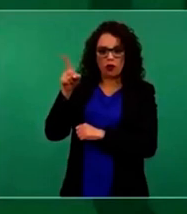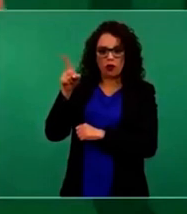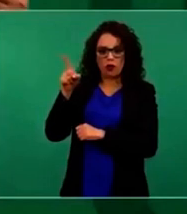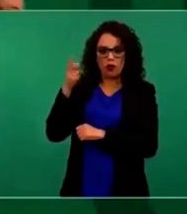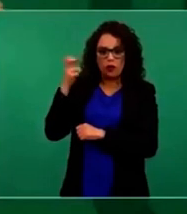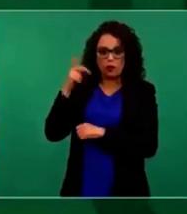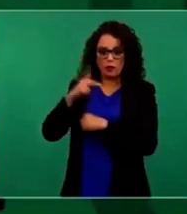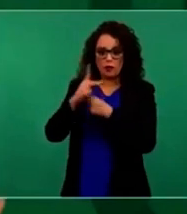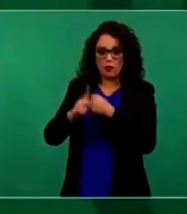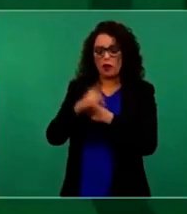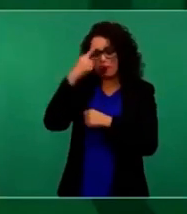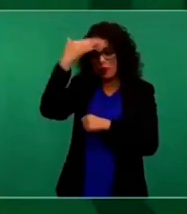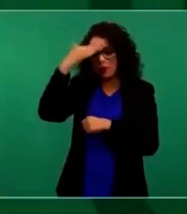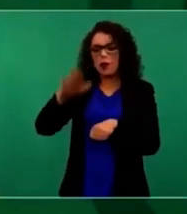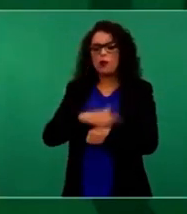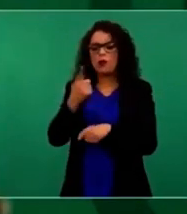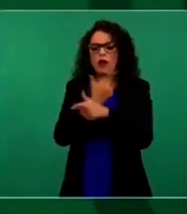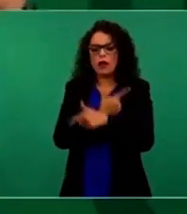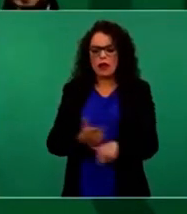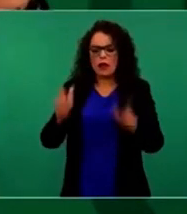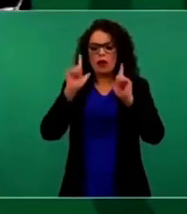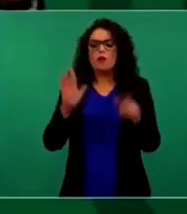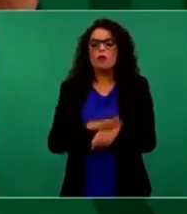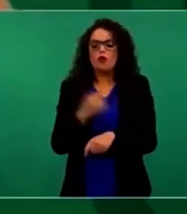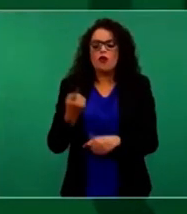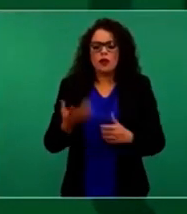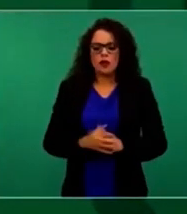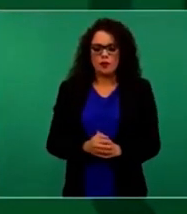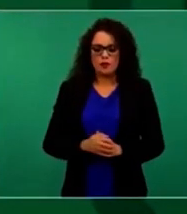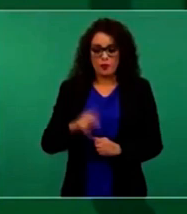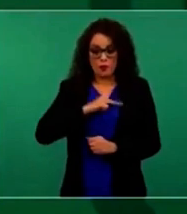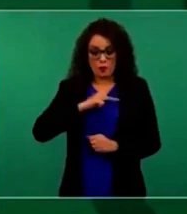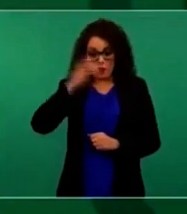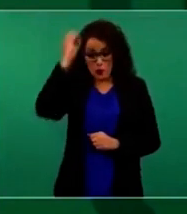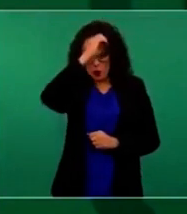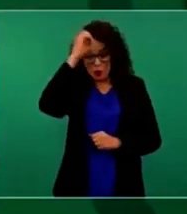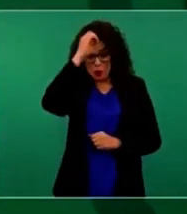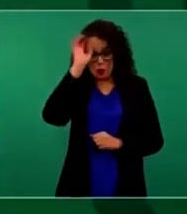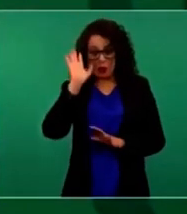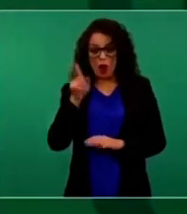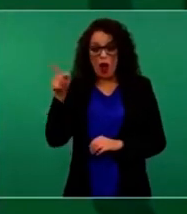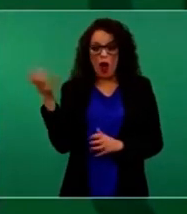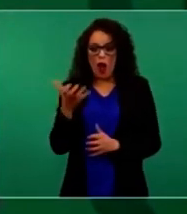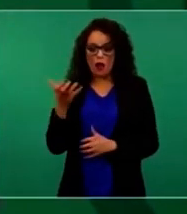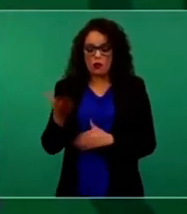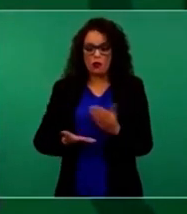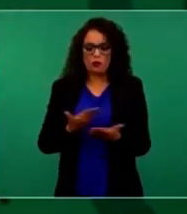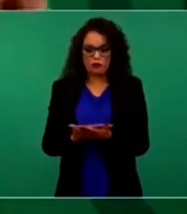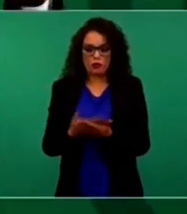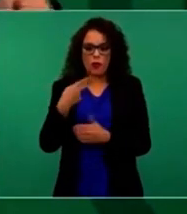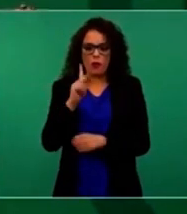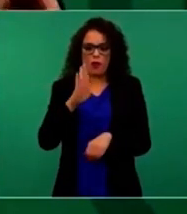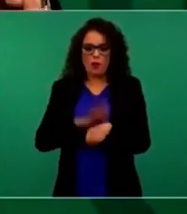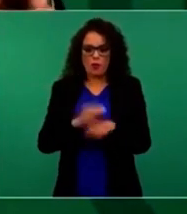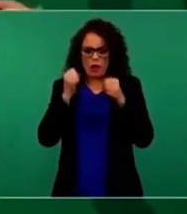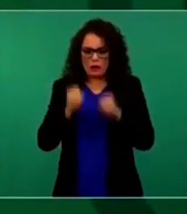Yo creo que él lo planteó, y seguramente Relaciones Exteriores puede explicarlo, pero